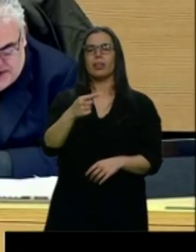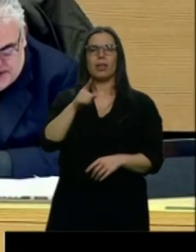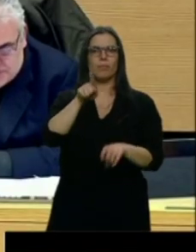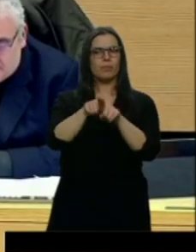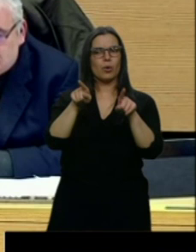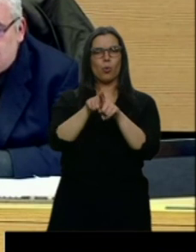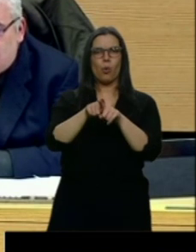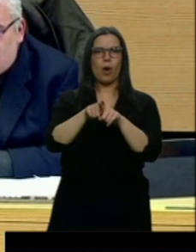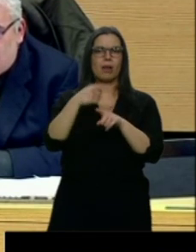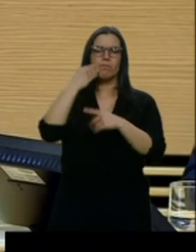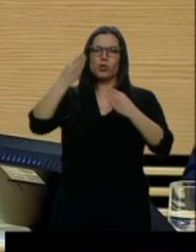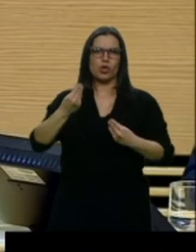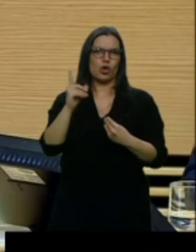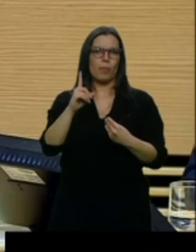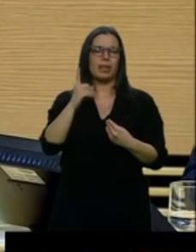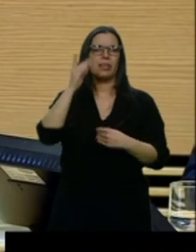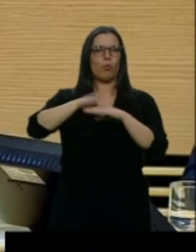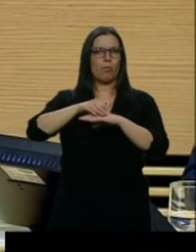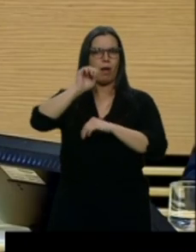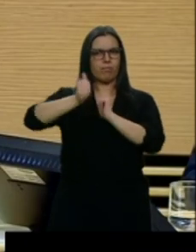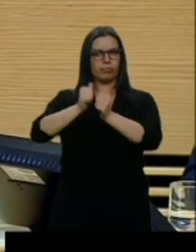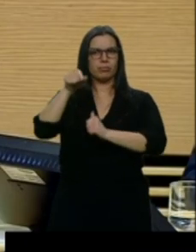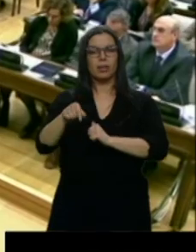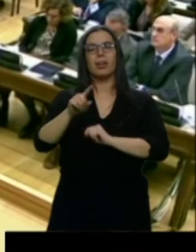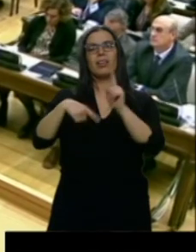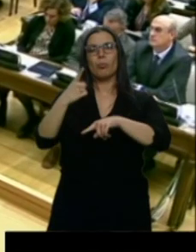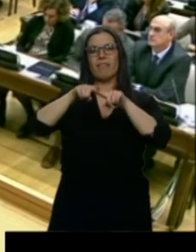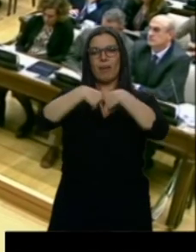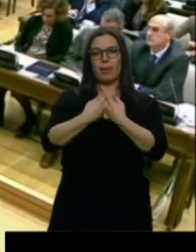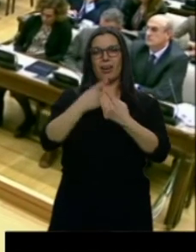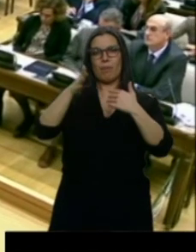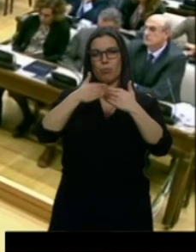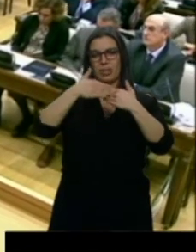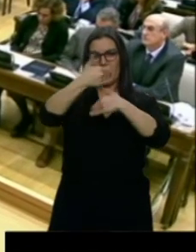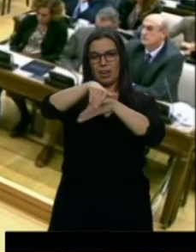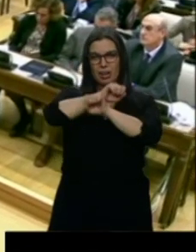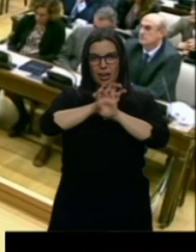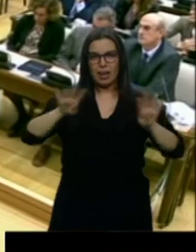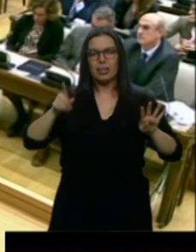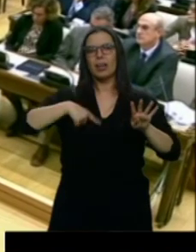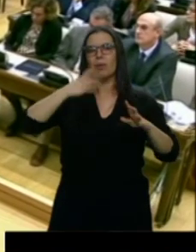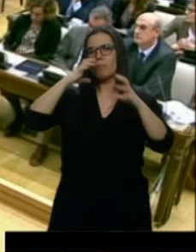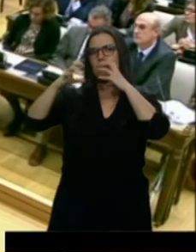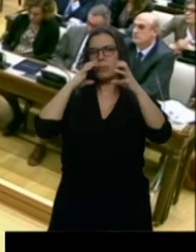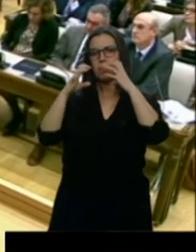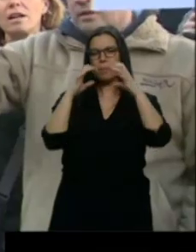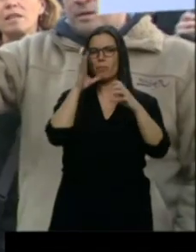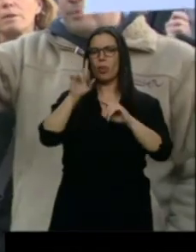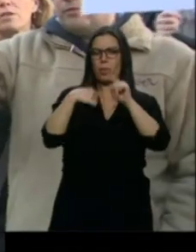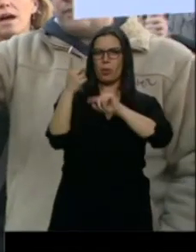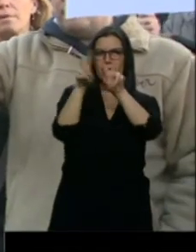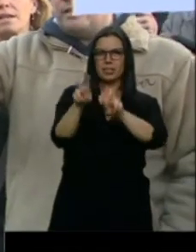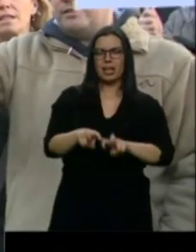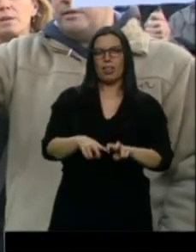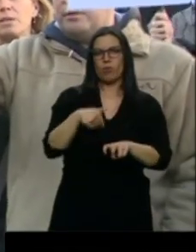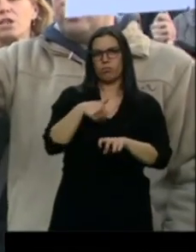se manifestaron contra la gestión administrativa que se puso en marcha tras el siniestro, en el que perdieron la vida 80 personas y otras